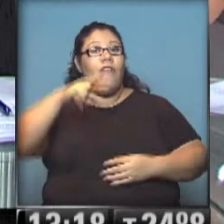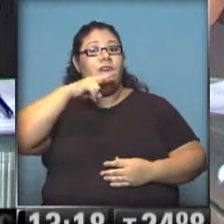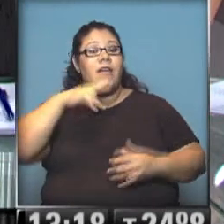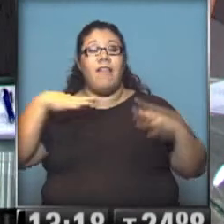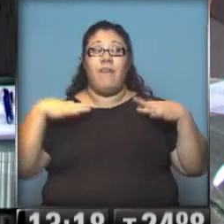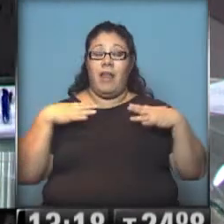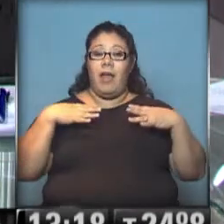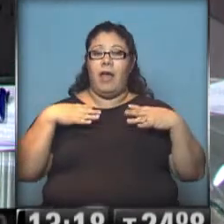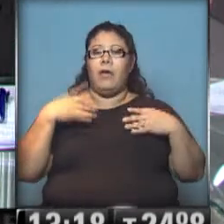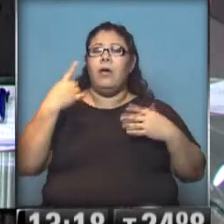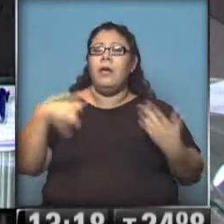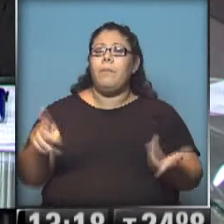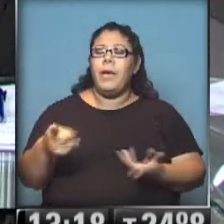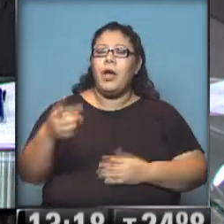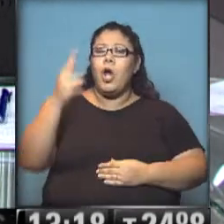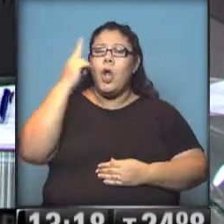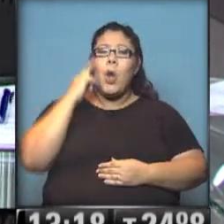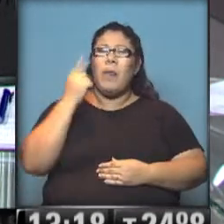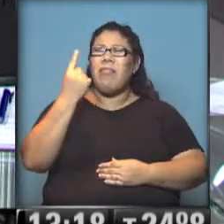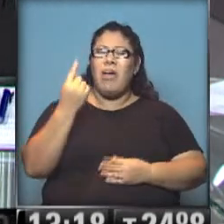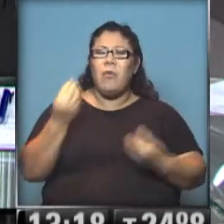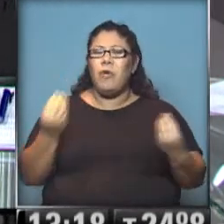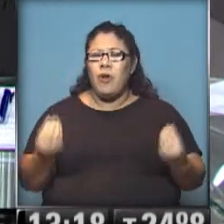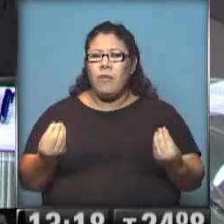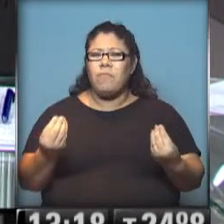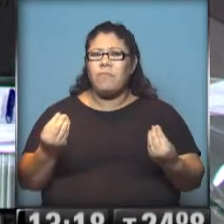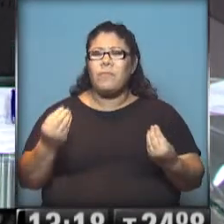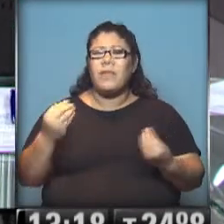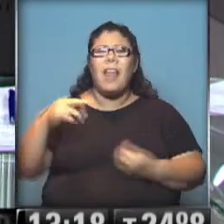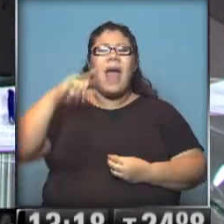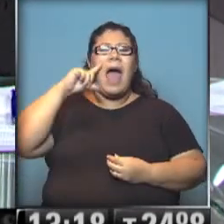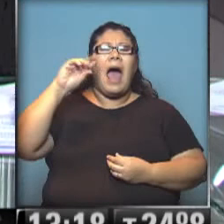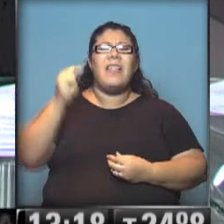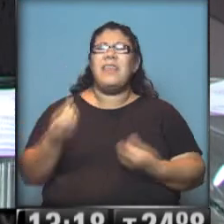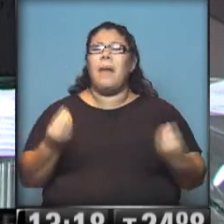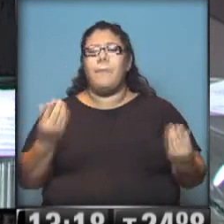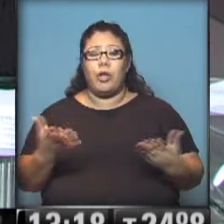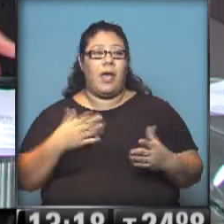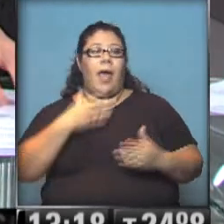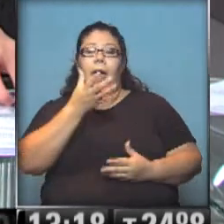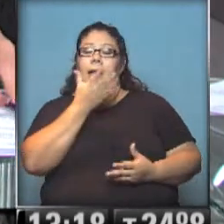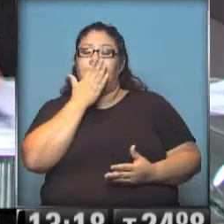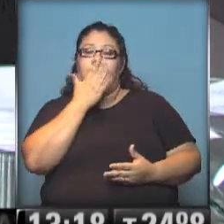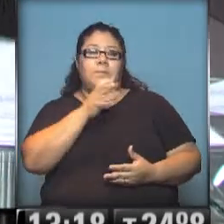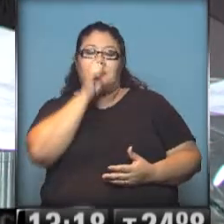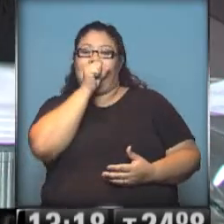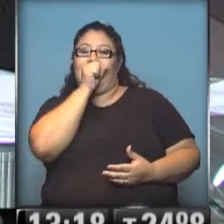qué misterio, qué será el 91? ¿Por qué, de Nadia? No, bueno, no sé, no te lo podemos decir ahora al aire, Roberto. Vamos